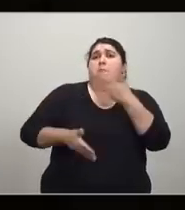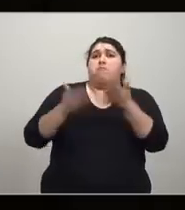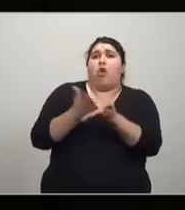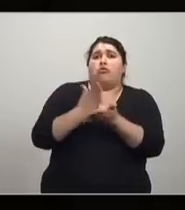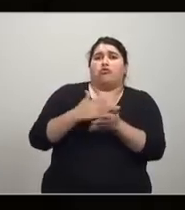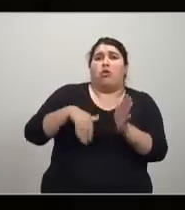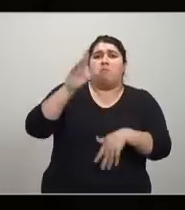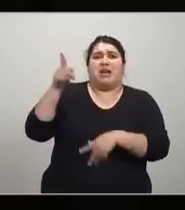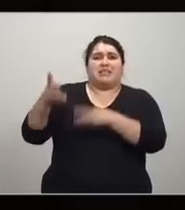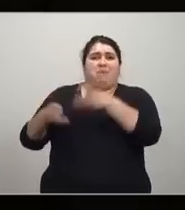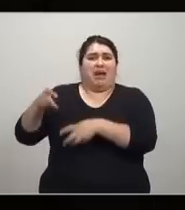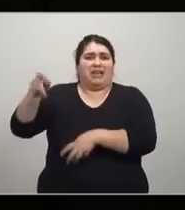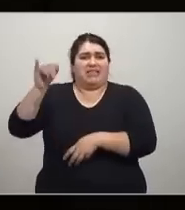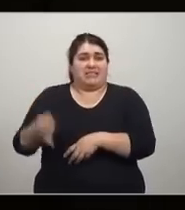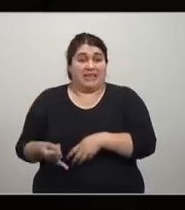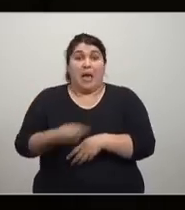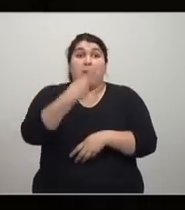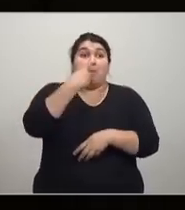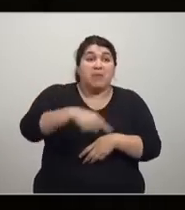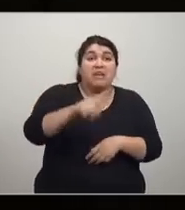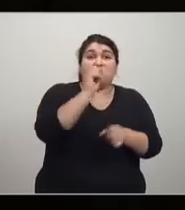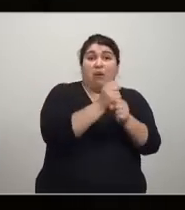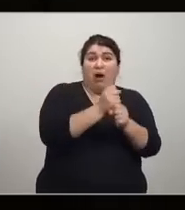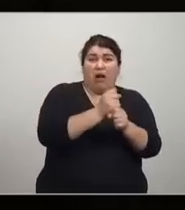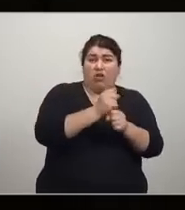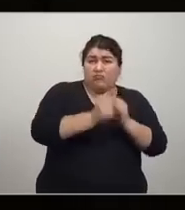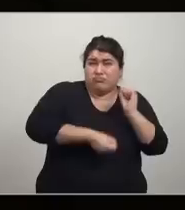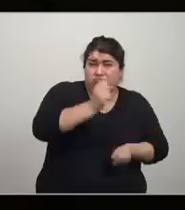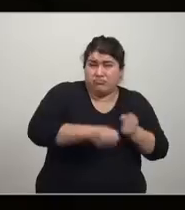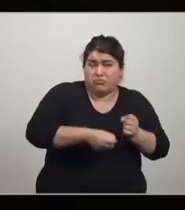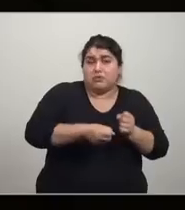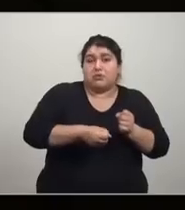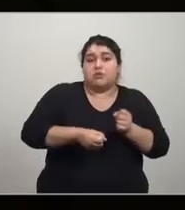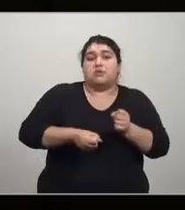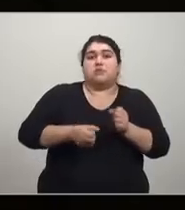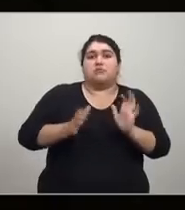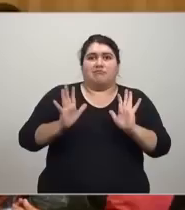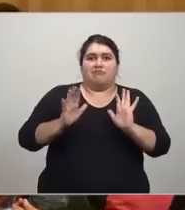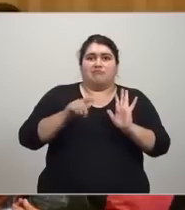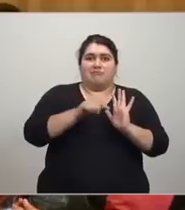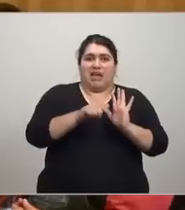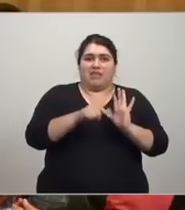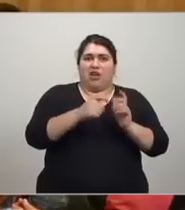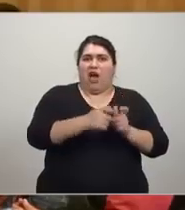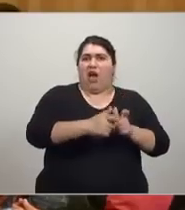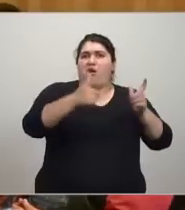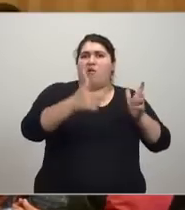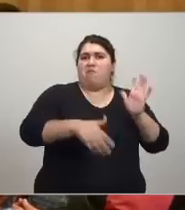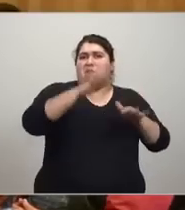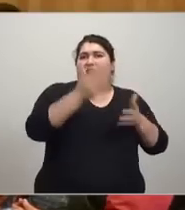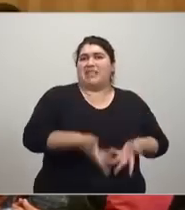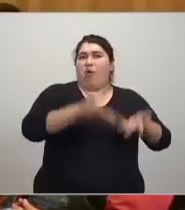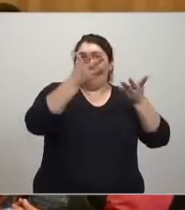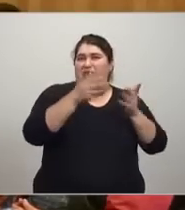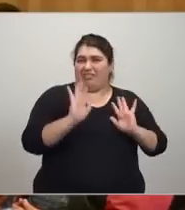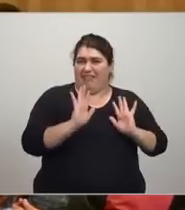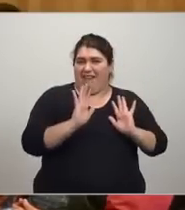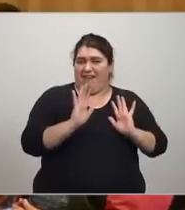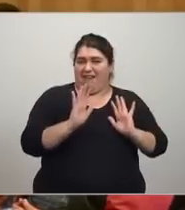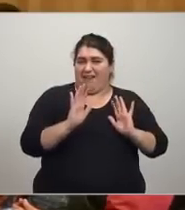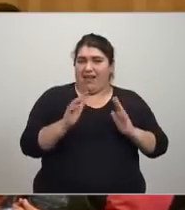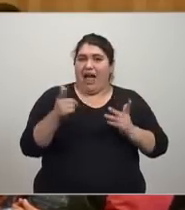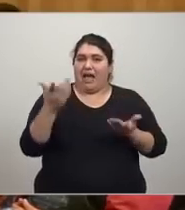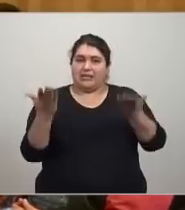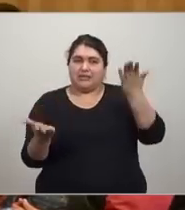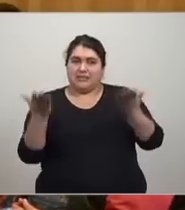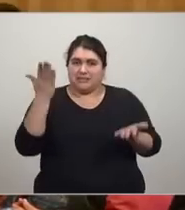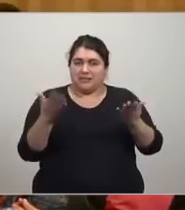aumentó. Si los mil trabajadores tienen ya no palas sino tractores, no solo que aumentó la productividad, tienen un sistema totalmente diferente, que se